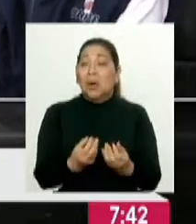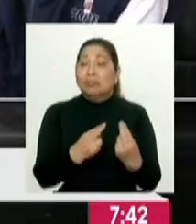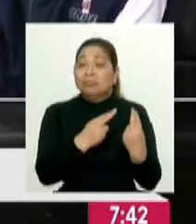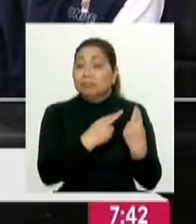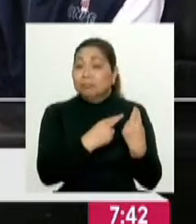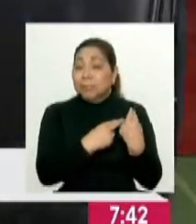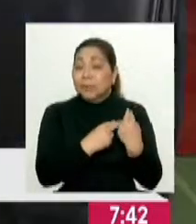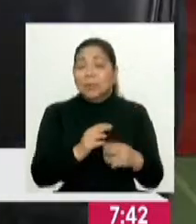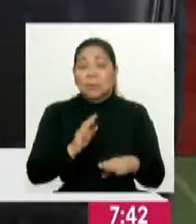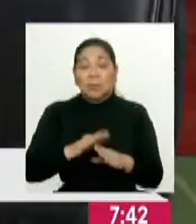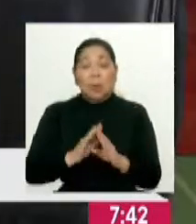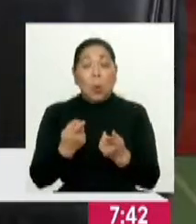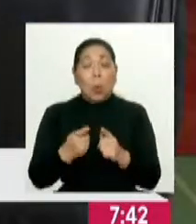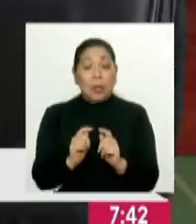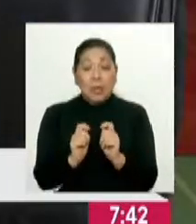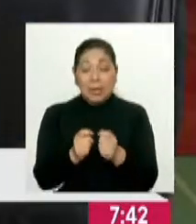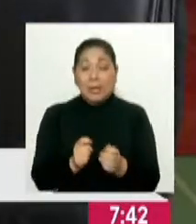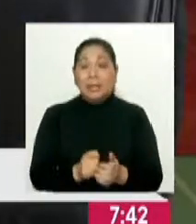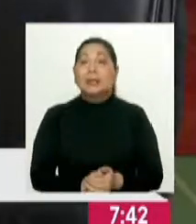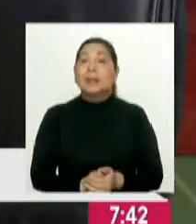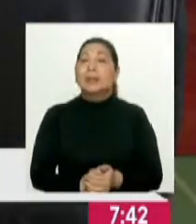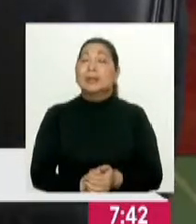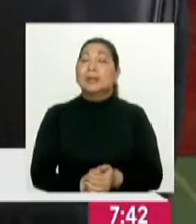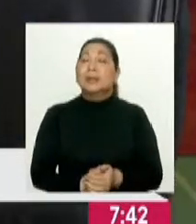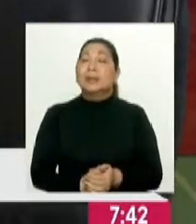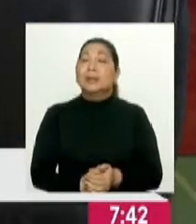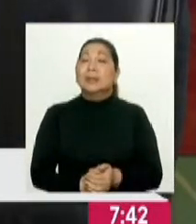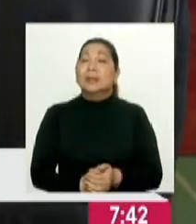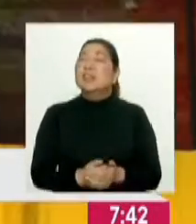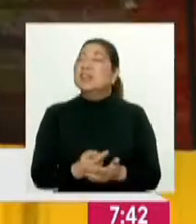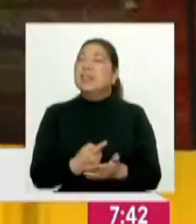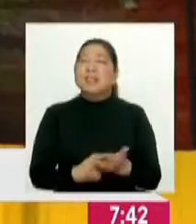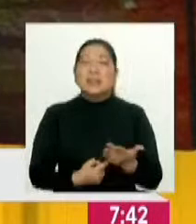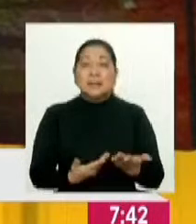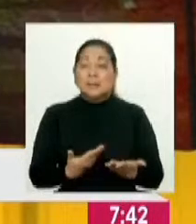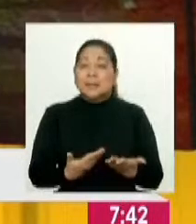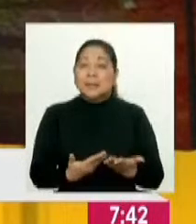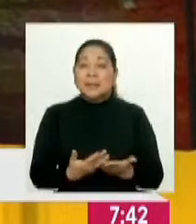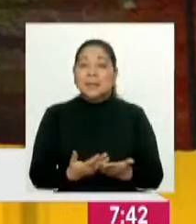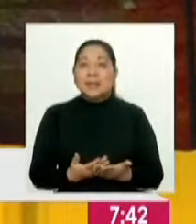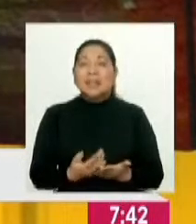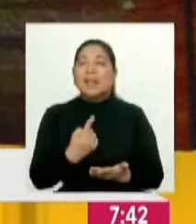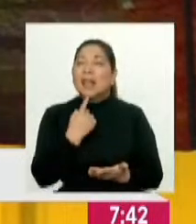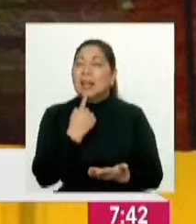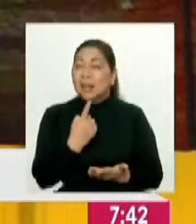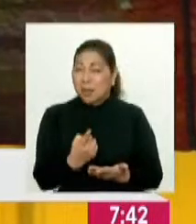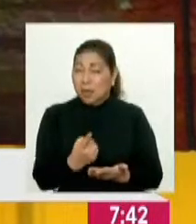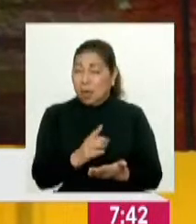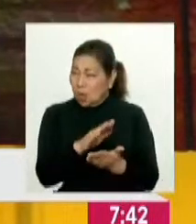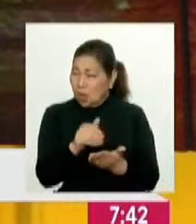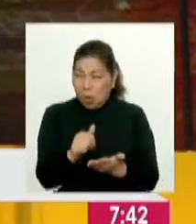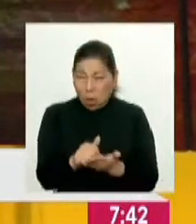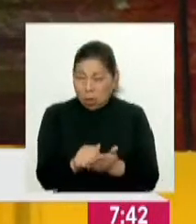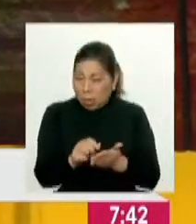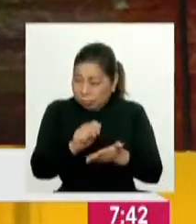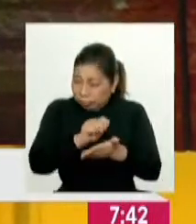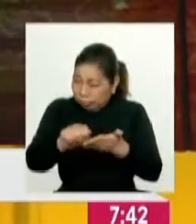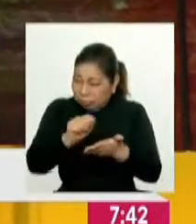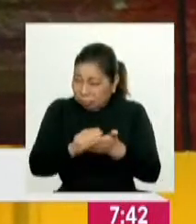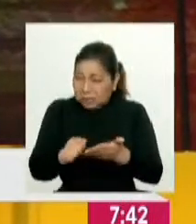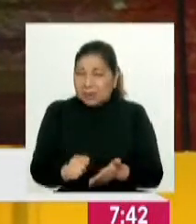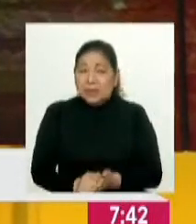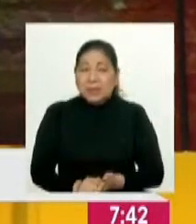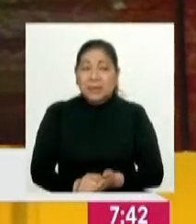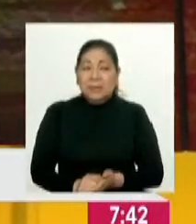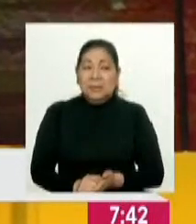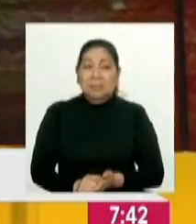responsabilidad sobre la entrega de la información. Y, por último, ¿qué es lo que se declara? ¿Se declara todo? Me parece una buena